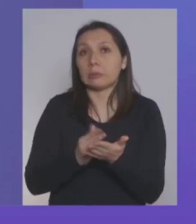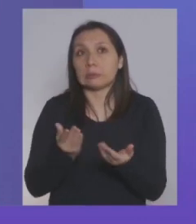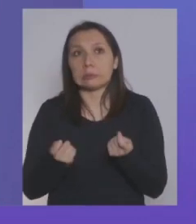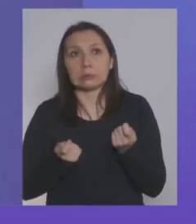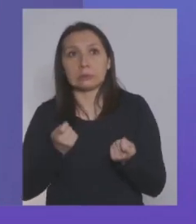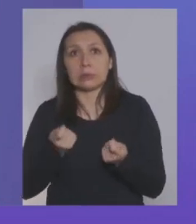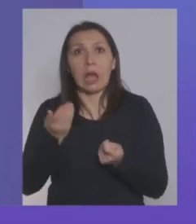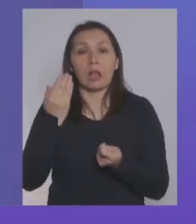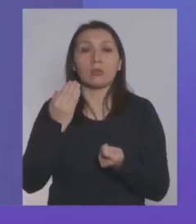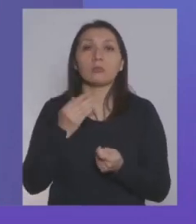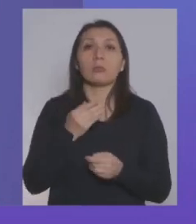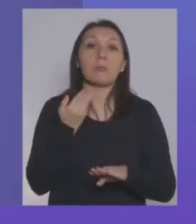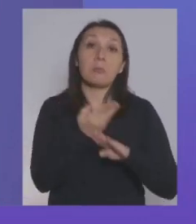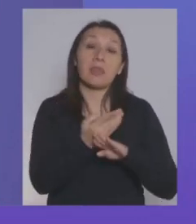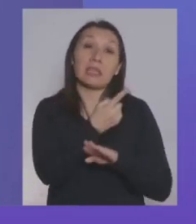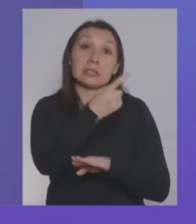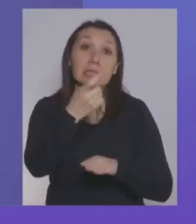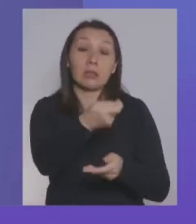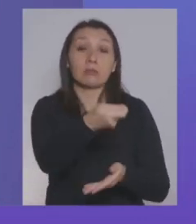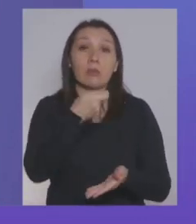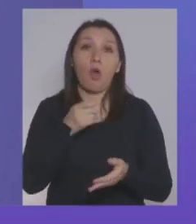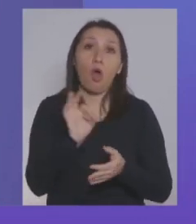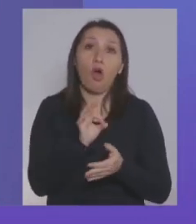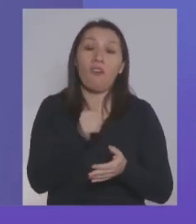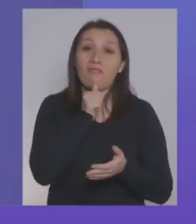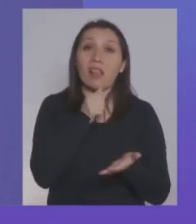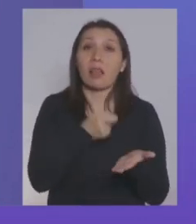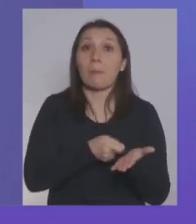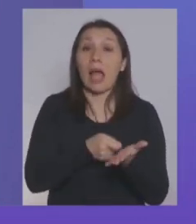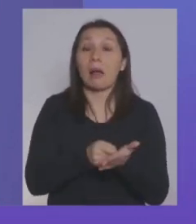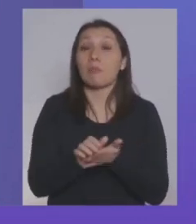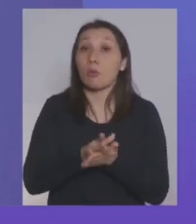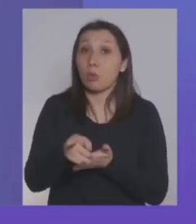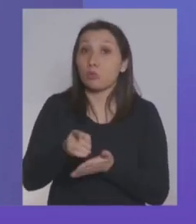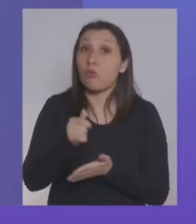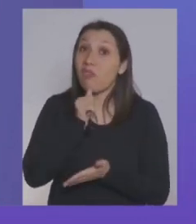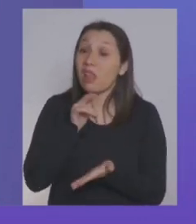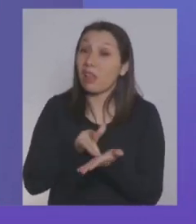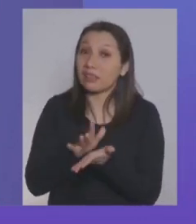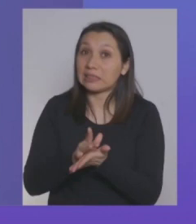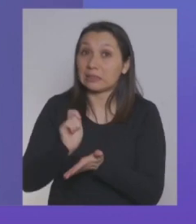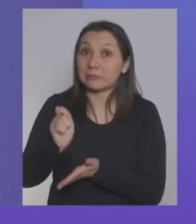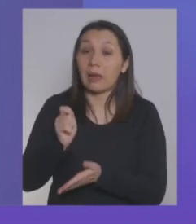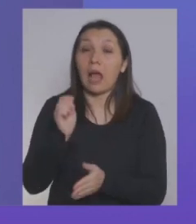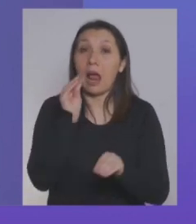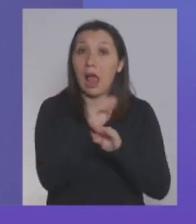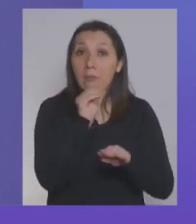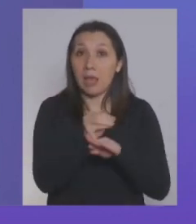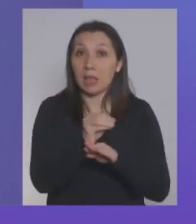va a recibir 100, a menos que tenga una deuda de pensión de alimento. Que es eso que yo he establecido en la ley.